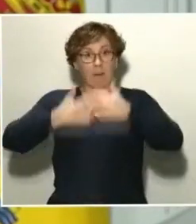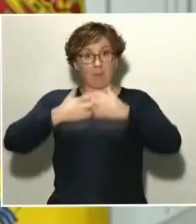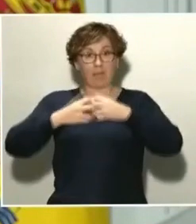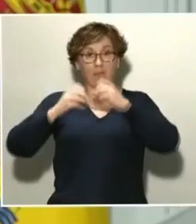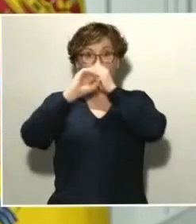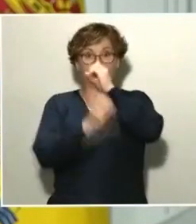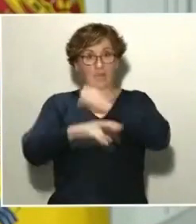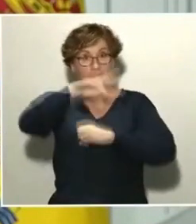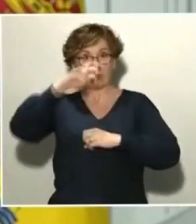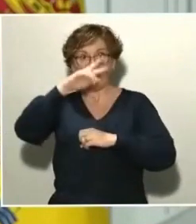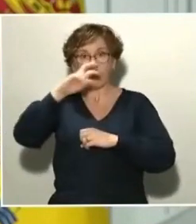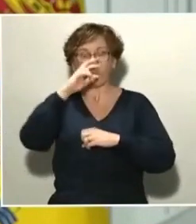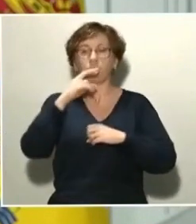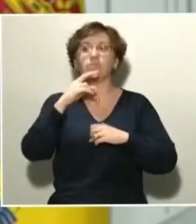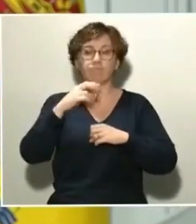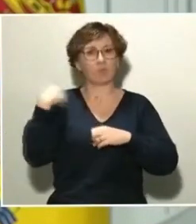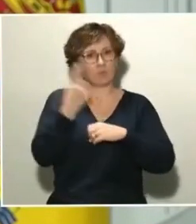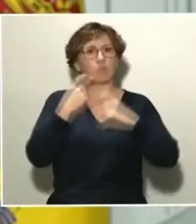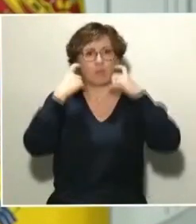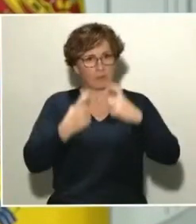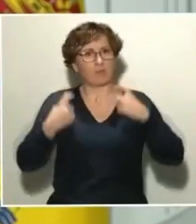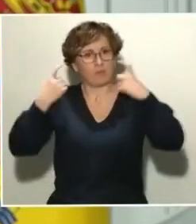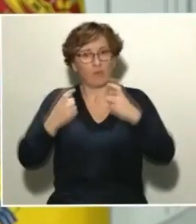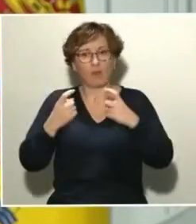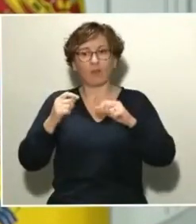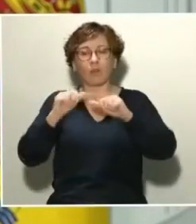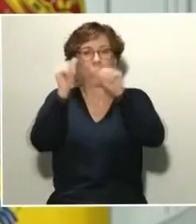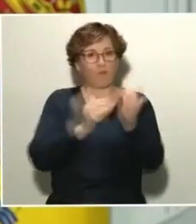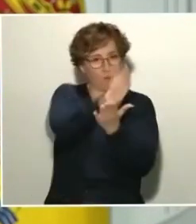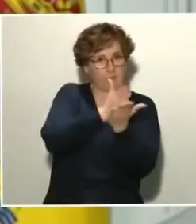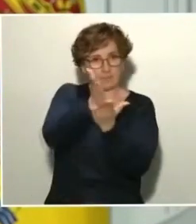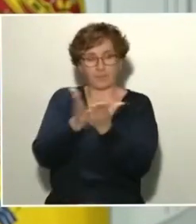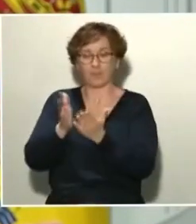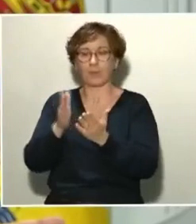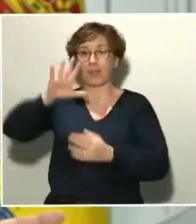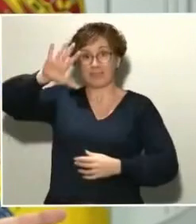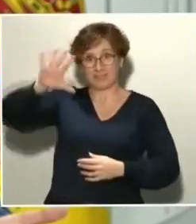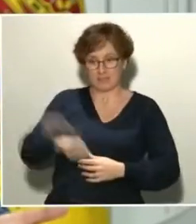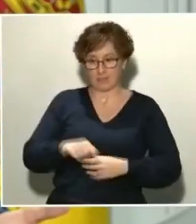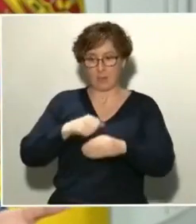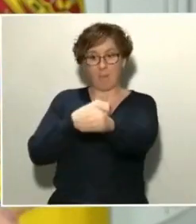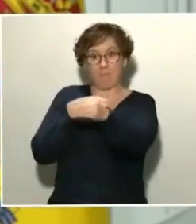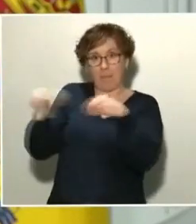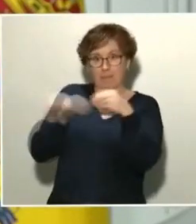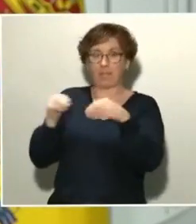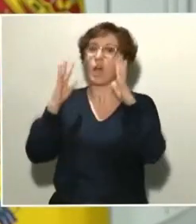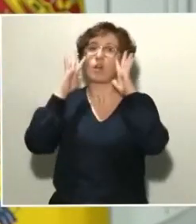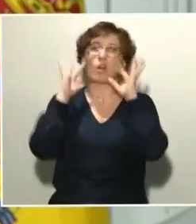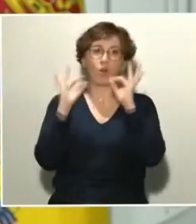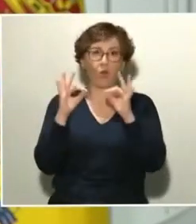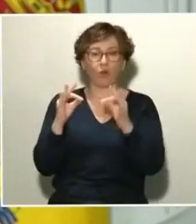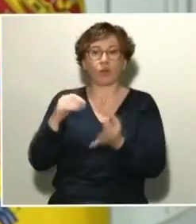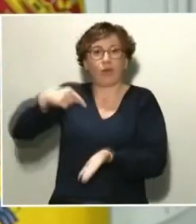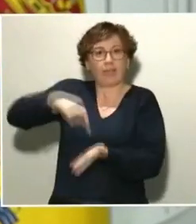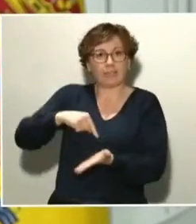haciendo un esfuerzo en varias direcciones. Adquirir material, naturalmente, que cumpla las certificaciones y las exigencias que el personal